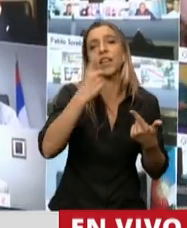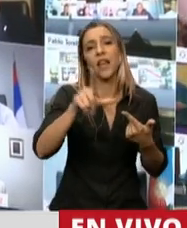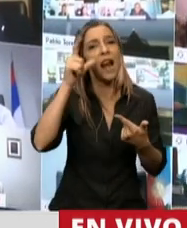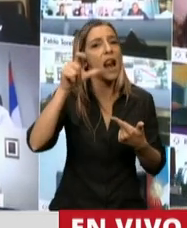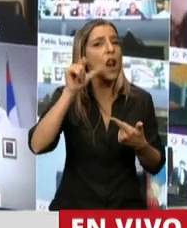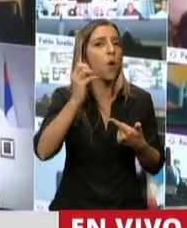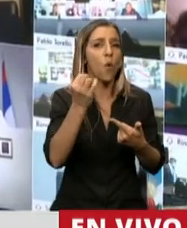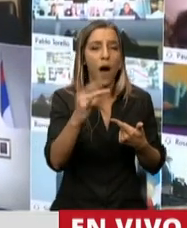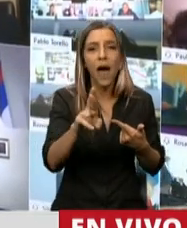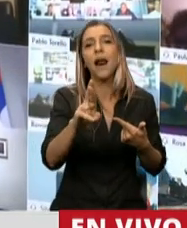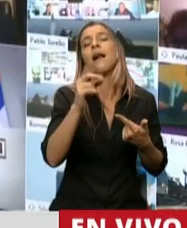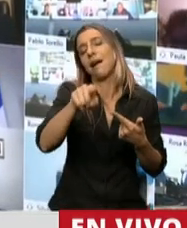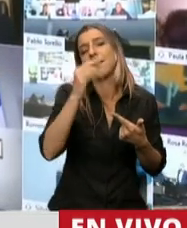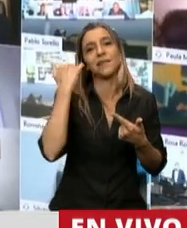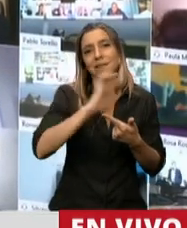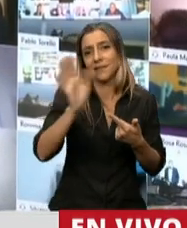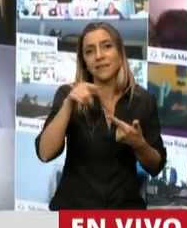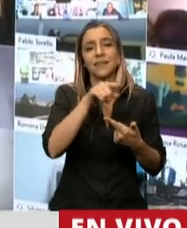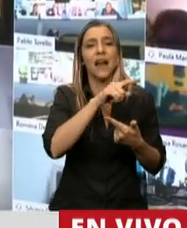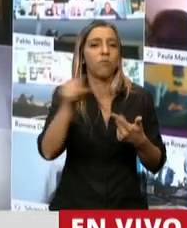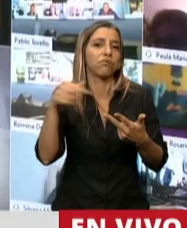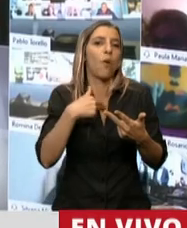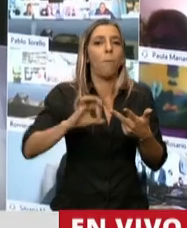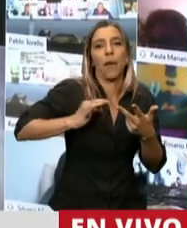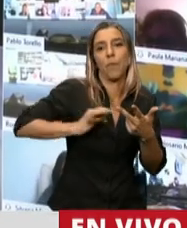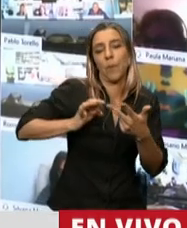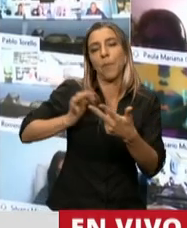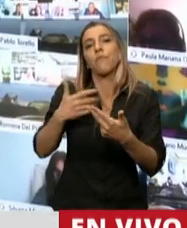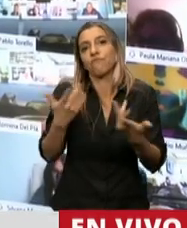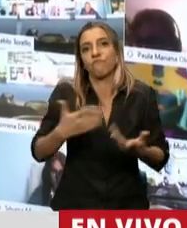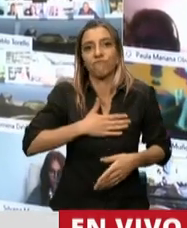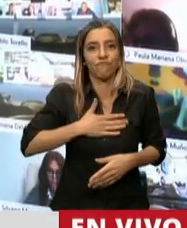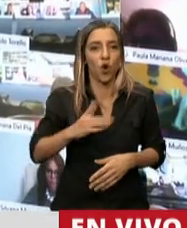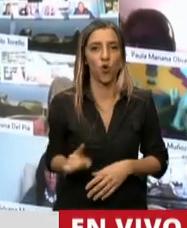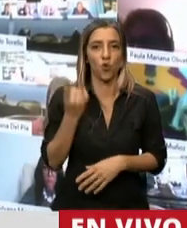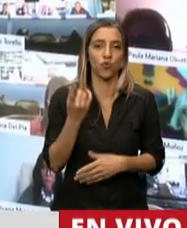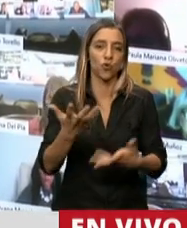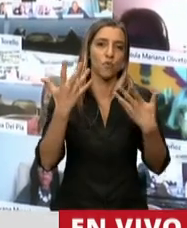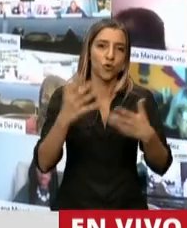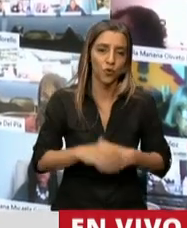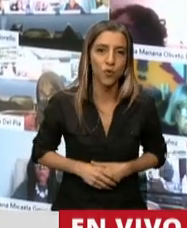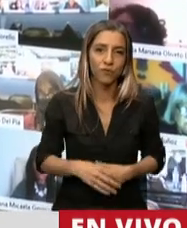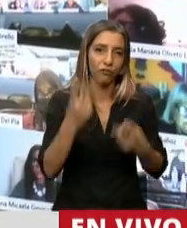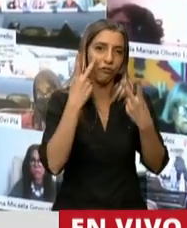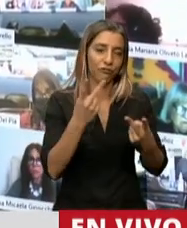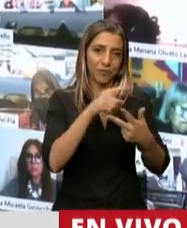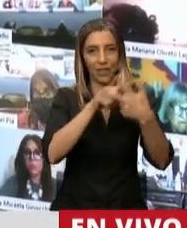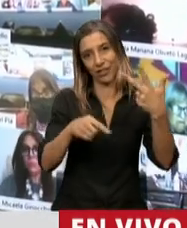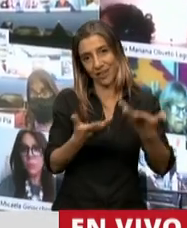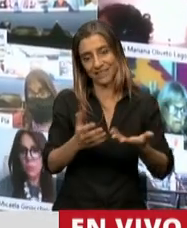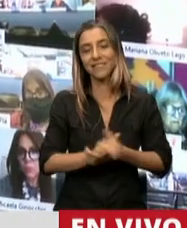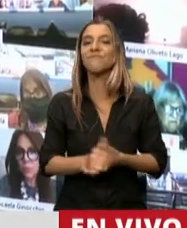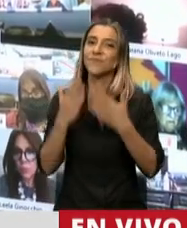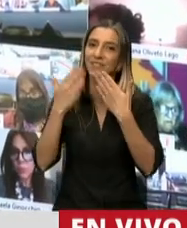Leluar. De manera tal que fue nuestro tercer premio Nobel. Es un orgullo de reconocerlos a los tres. Muchas gracias, señor